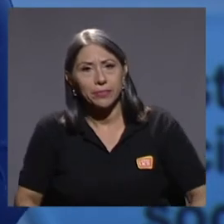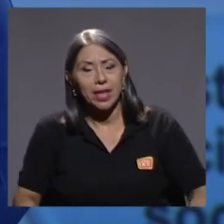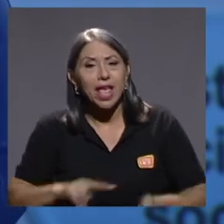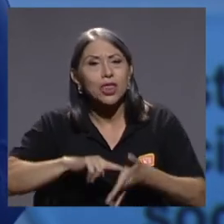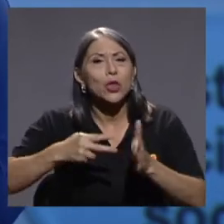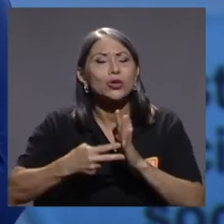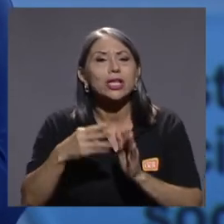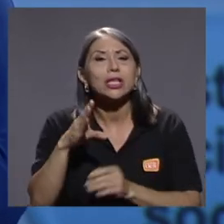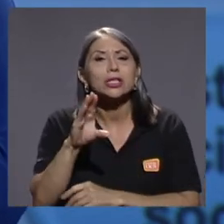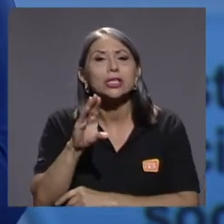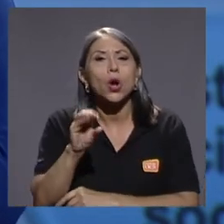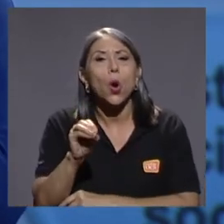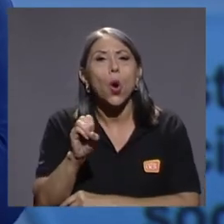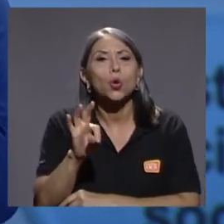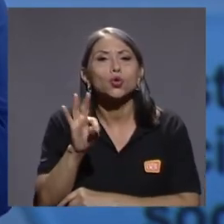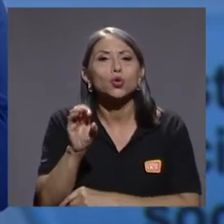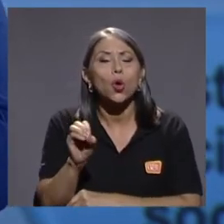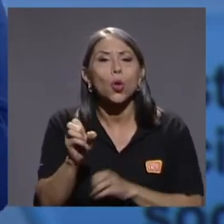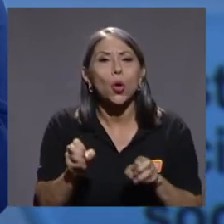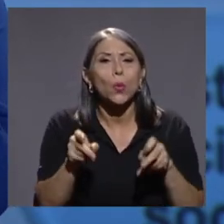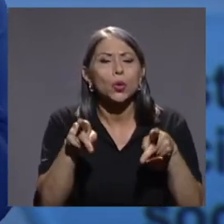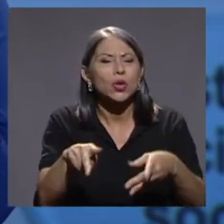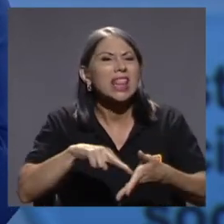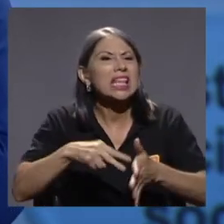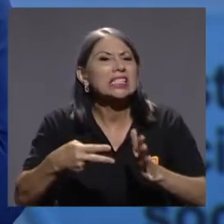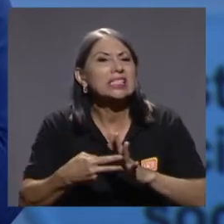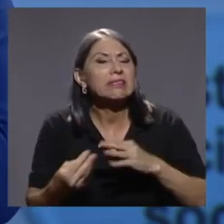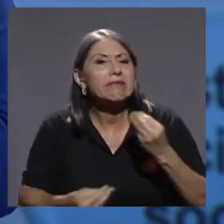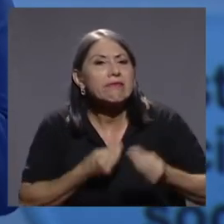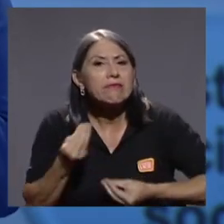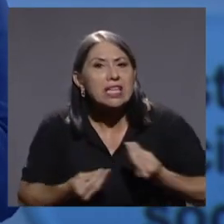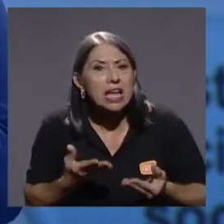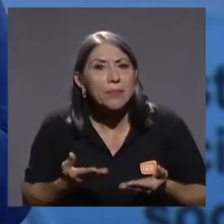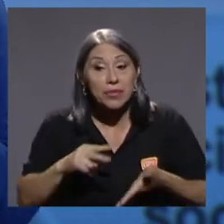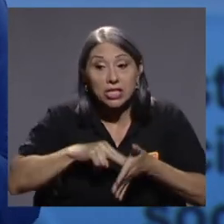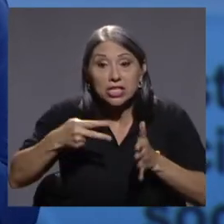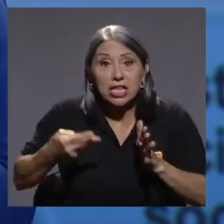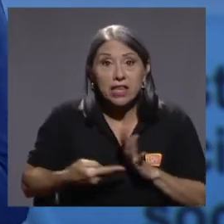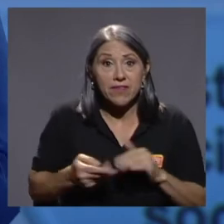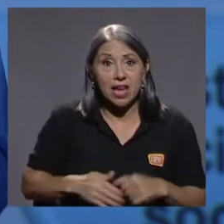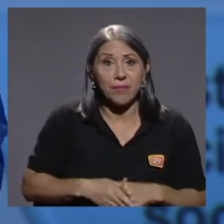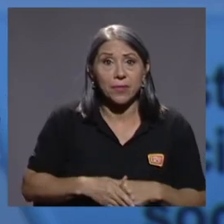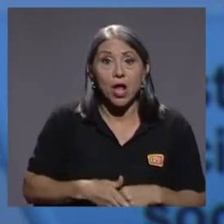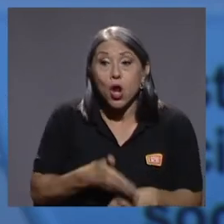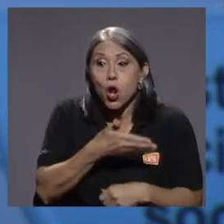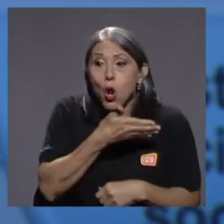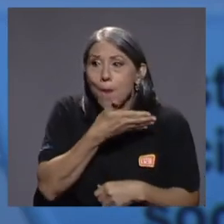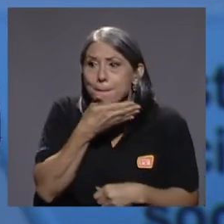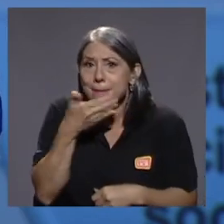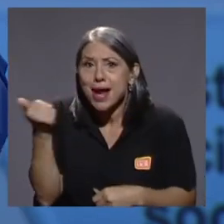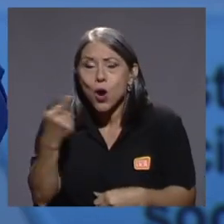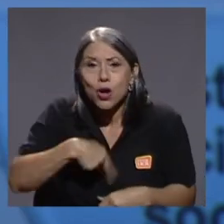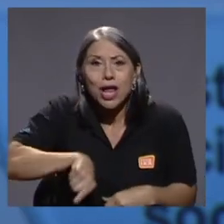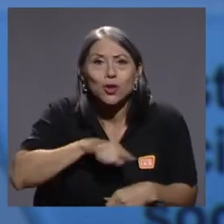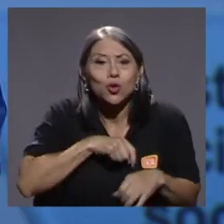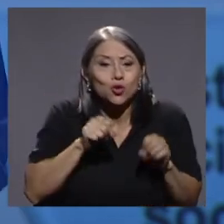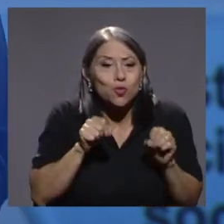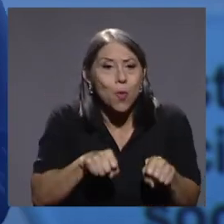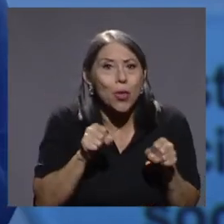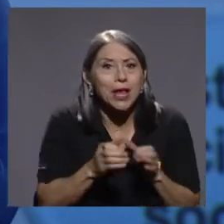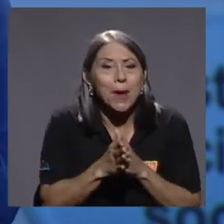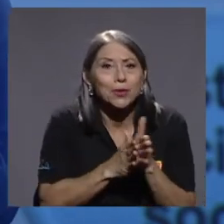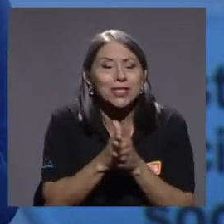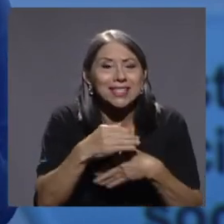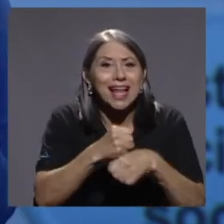costo de oportunidad? Es esa pérdida de lo mejor que podríamos estar haciendo si no invertimos